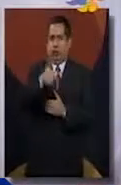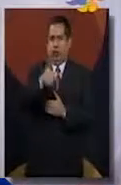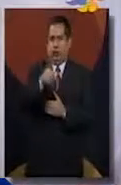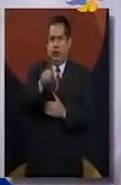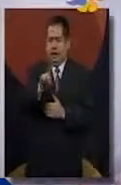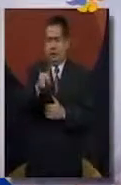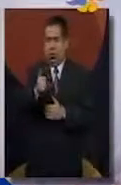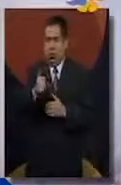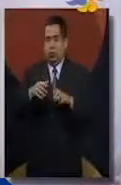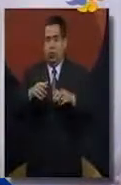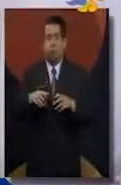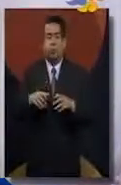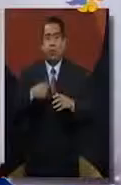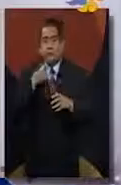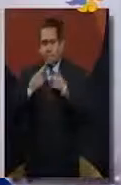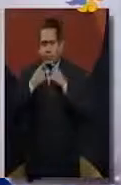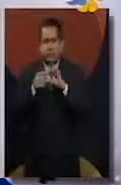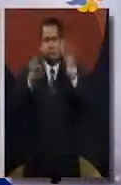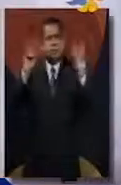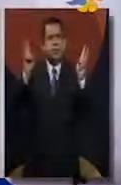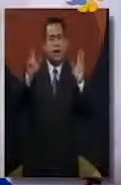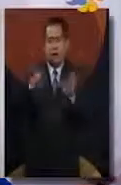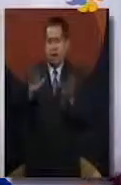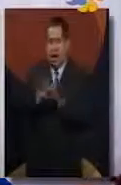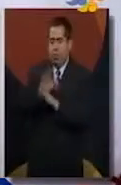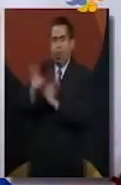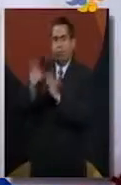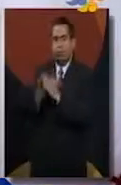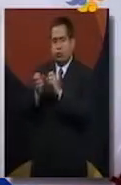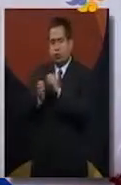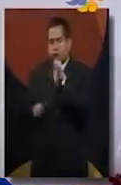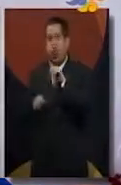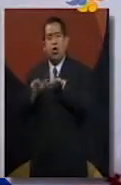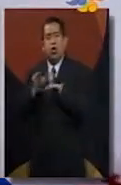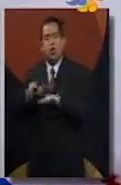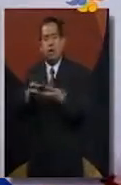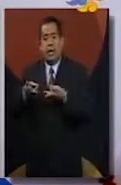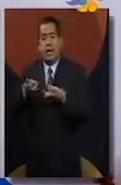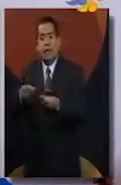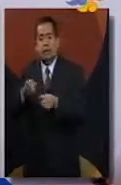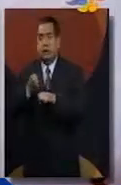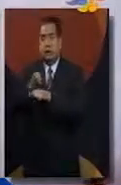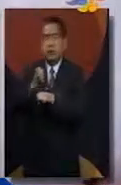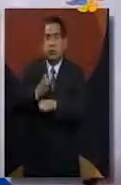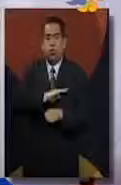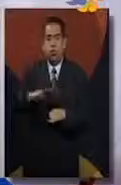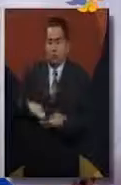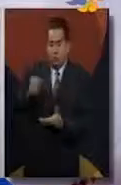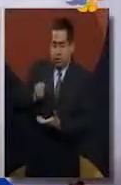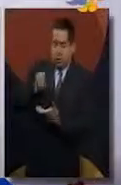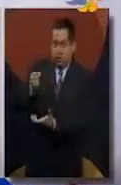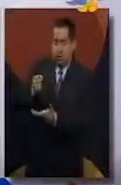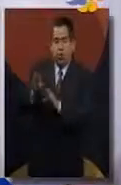serán discutidos en este periodo destaca la reforma constitucional en materia de disciplina financiera de estados y municipios y la conclusión del proceso